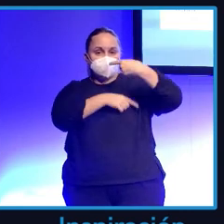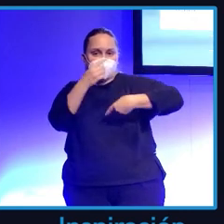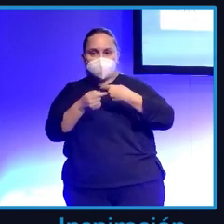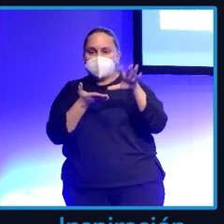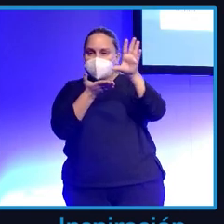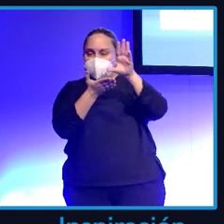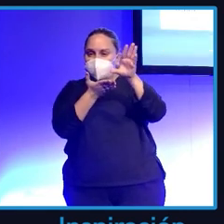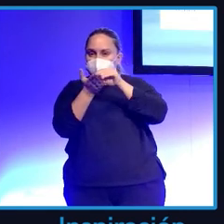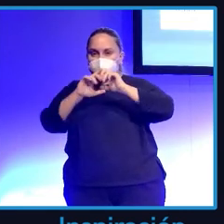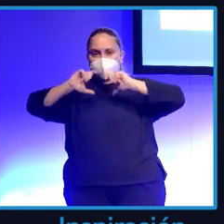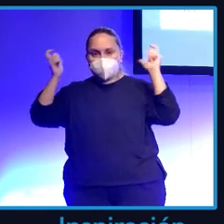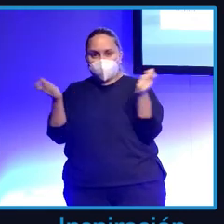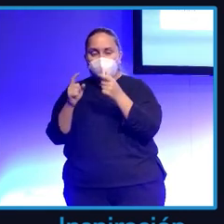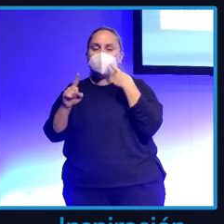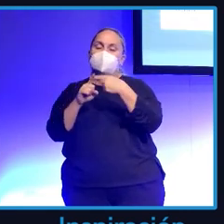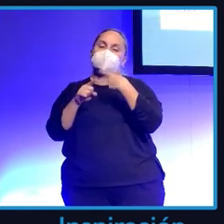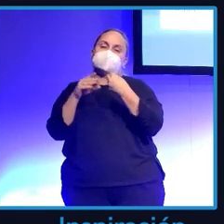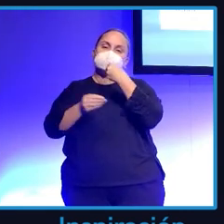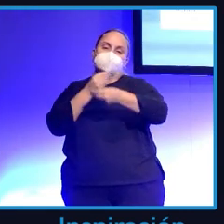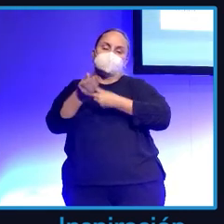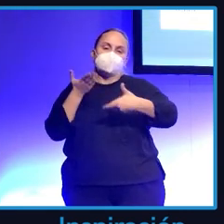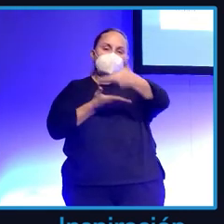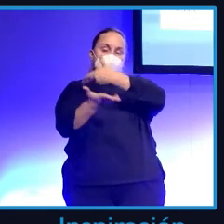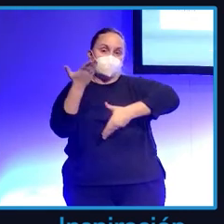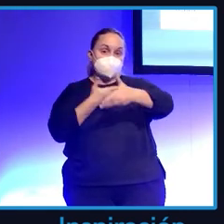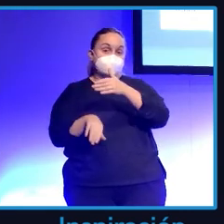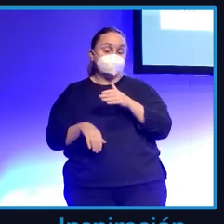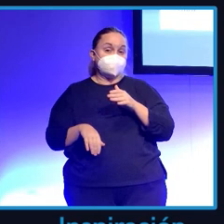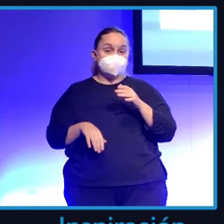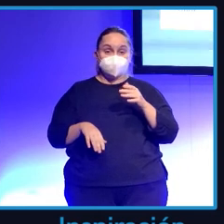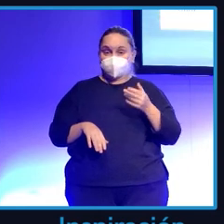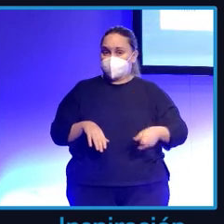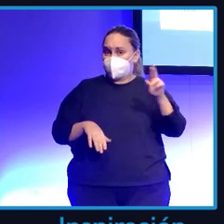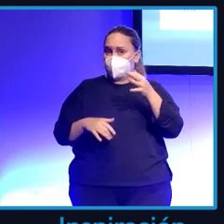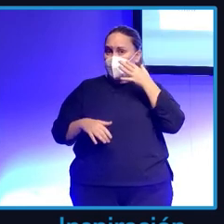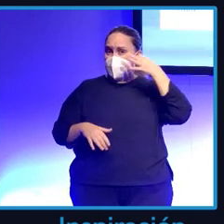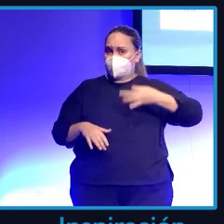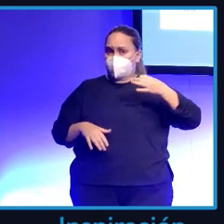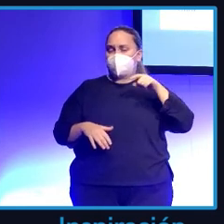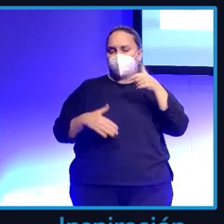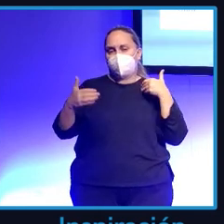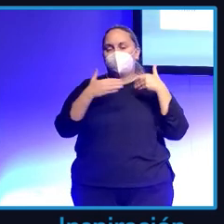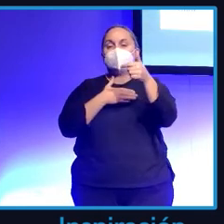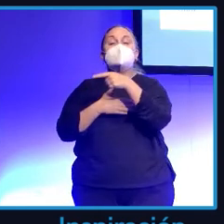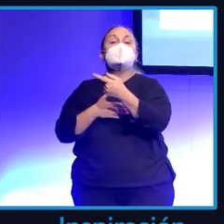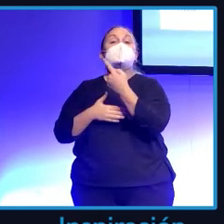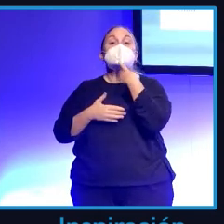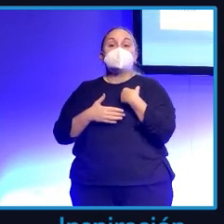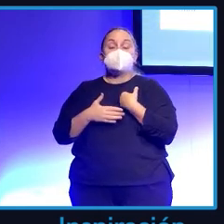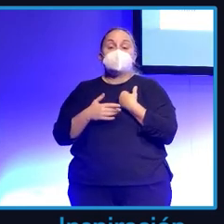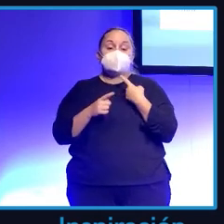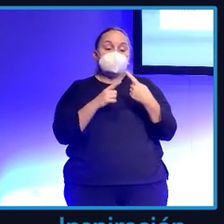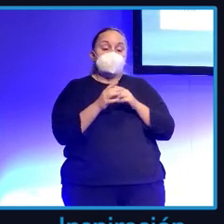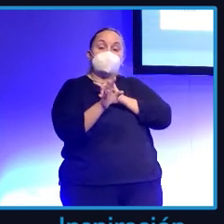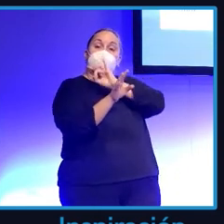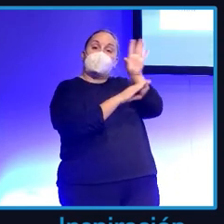Me dijo, y volvemos a lo de la autenticidad, que realmente pienso que es el futuro, que me mandaba lo que él estaba haciendo que era